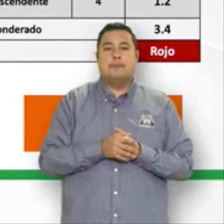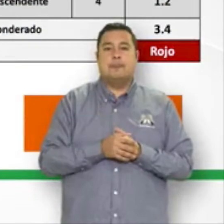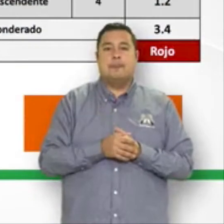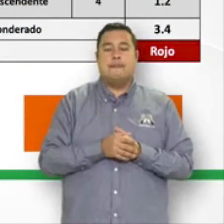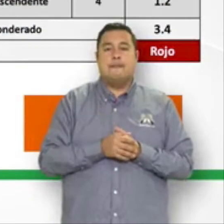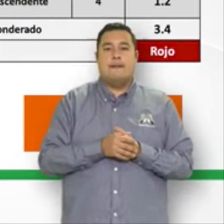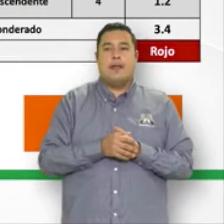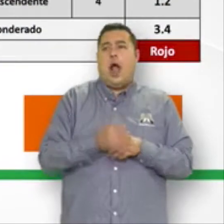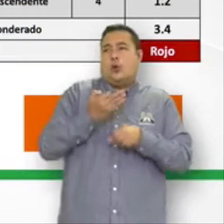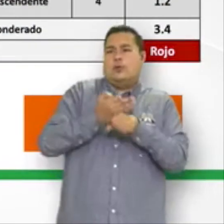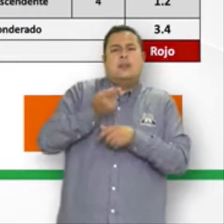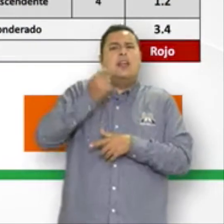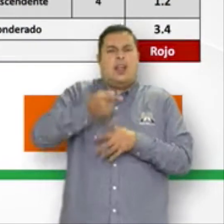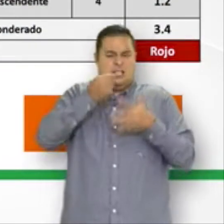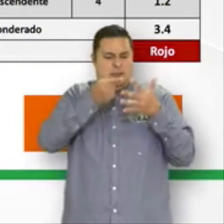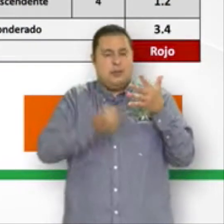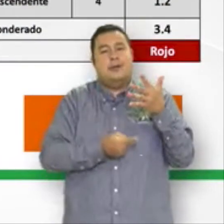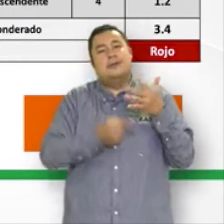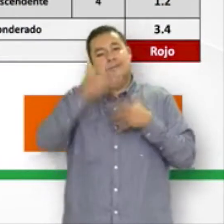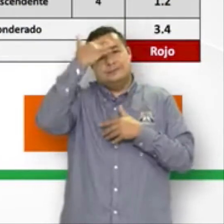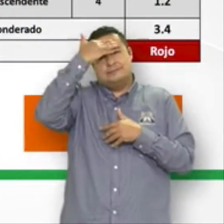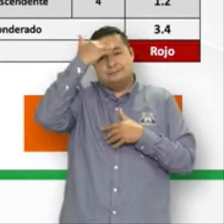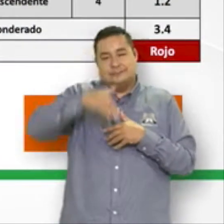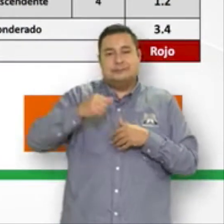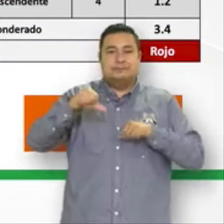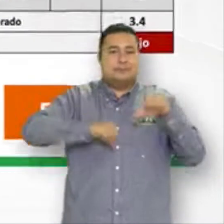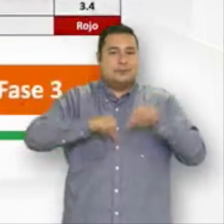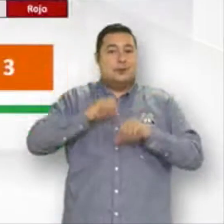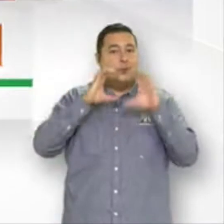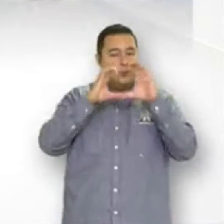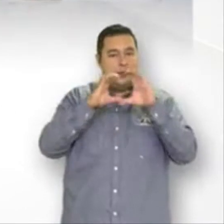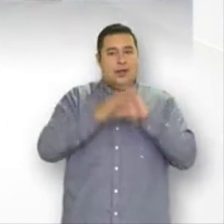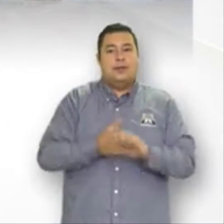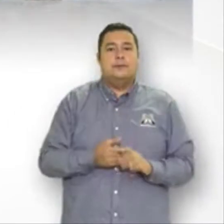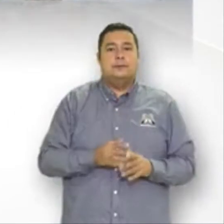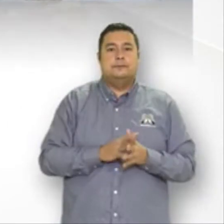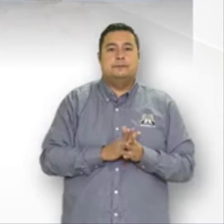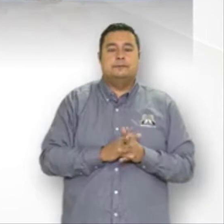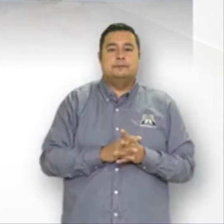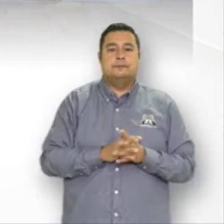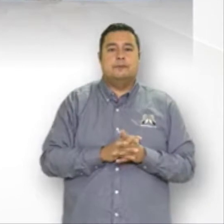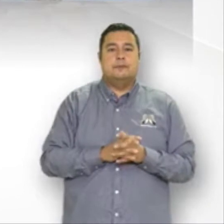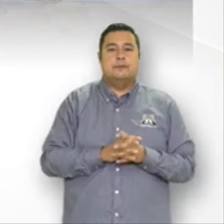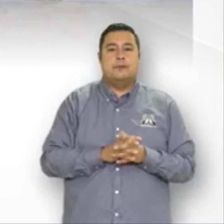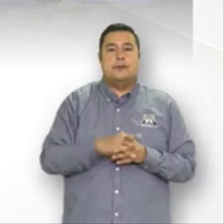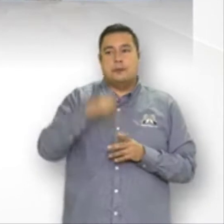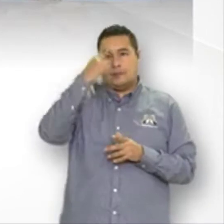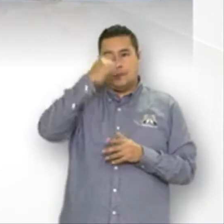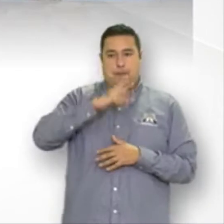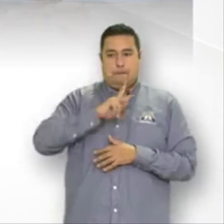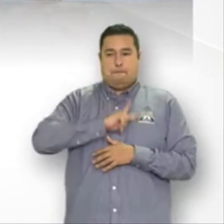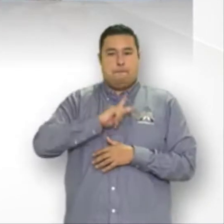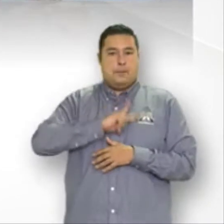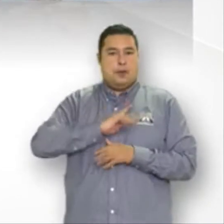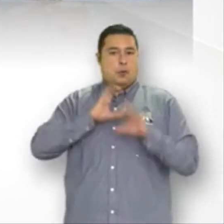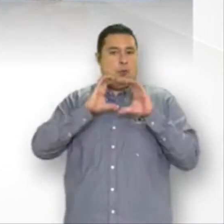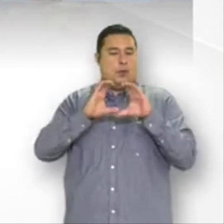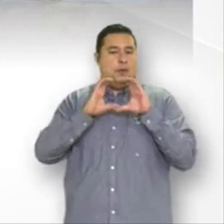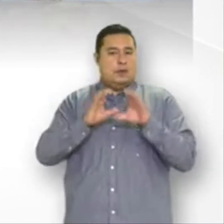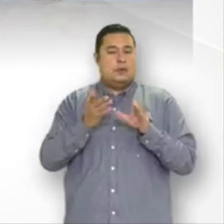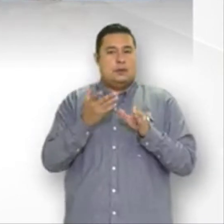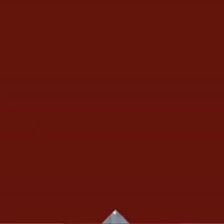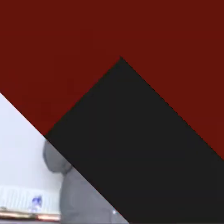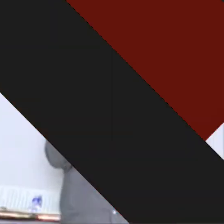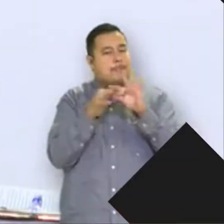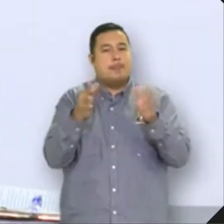De no hacerlo, podría incrementarse los casos, sobre todo cuando las personas no han acatado de manera responsable las medidas de seguridad